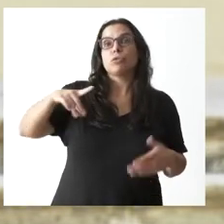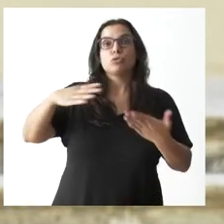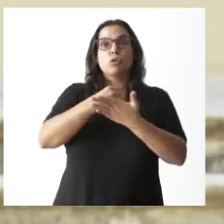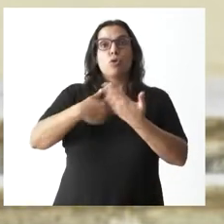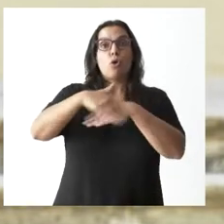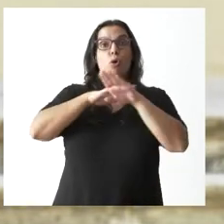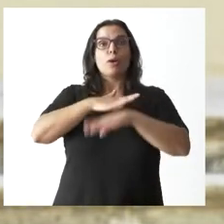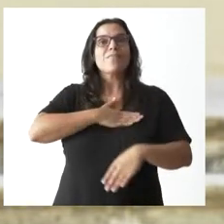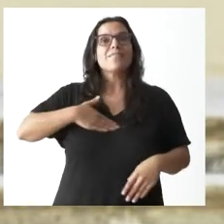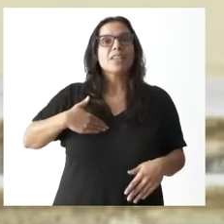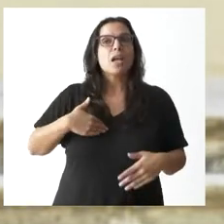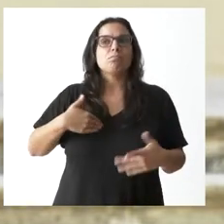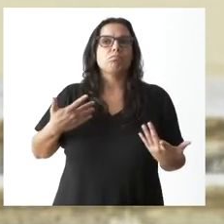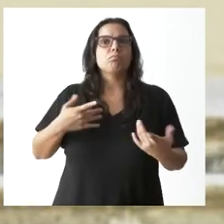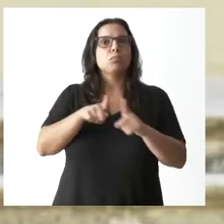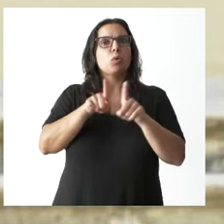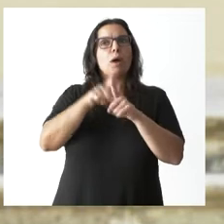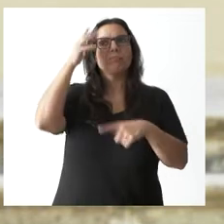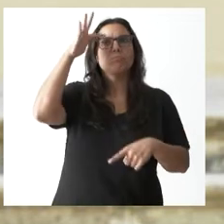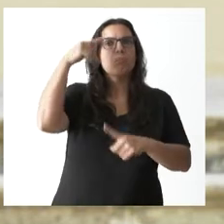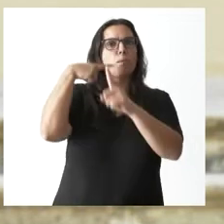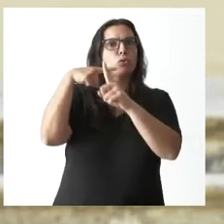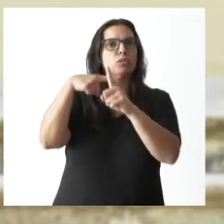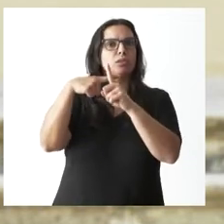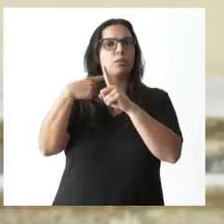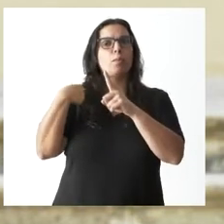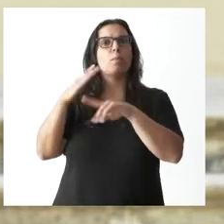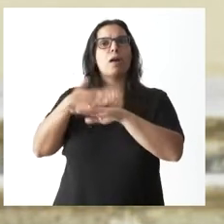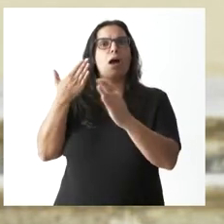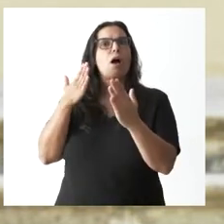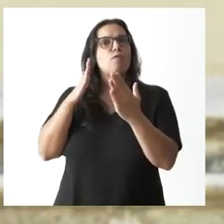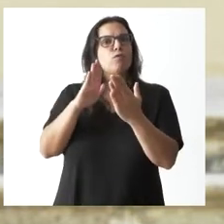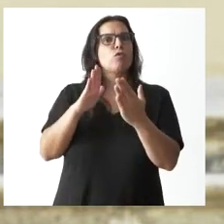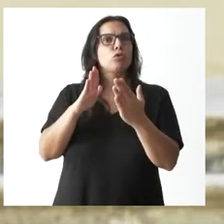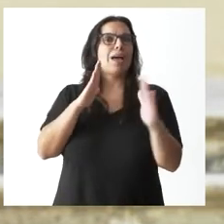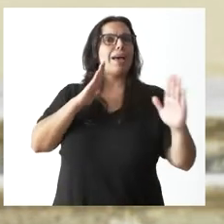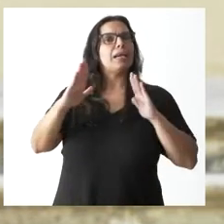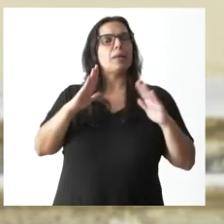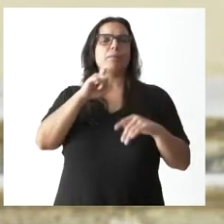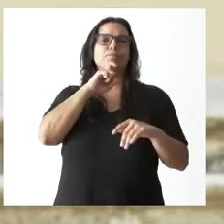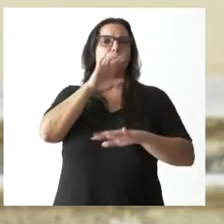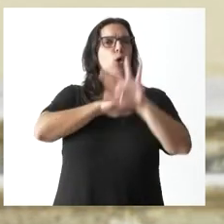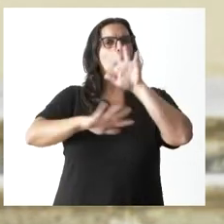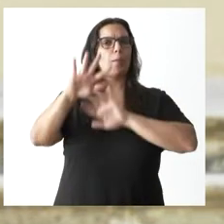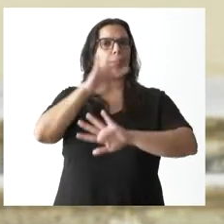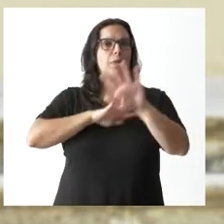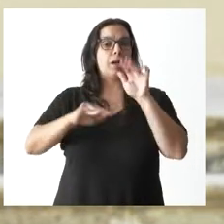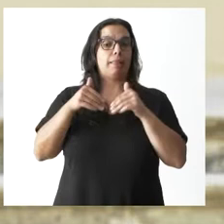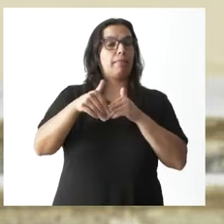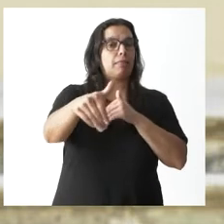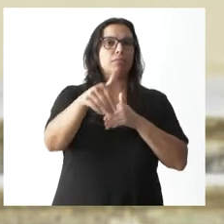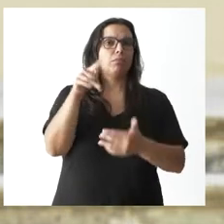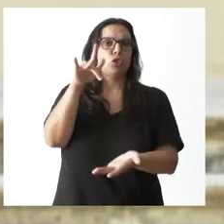es positivo. Es, como digo, de afrontar una etapa complicada que se nos avecina